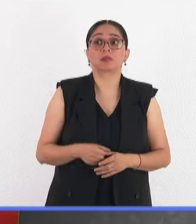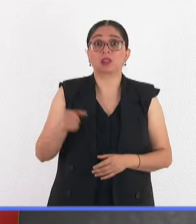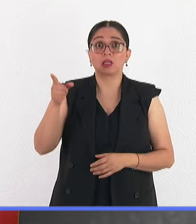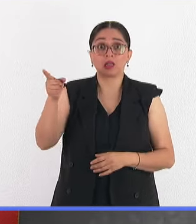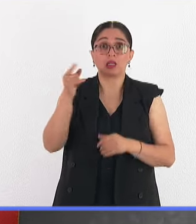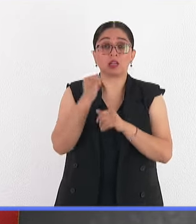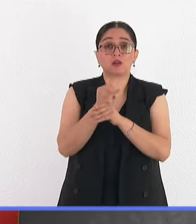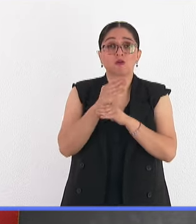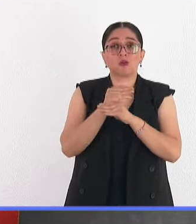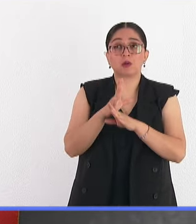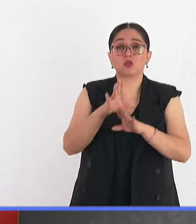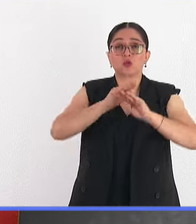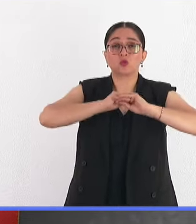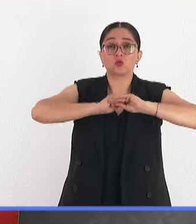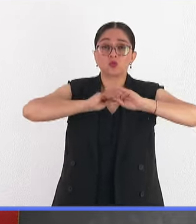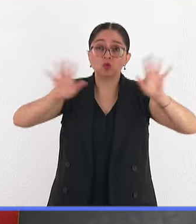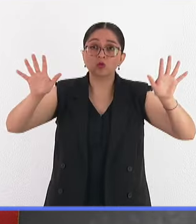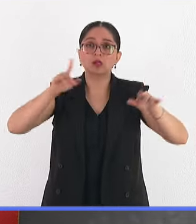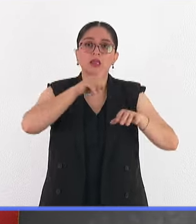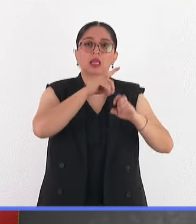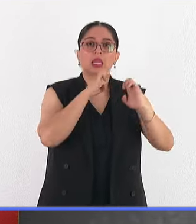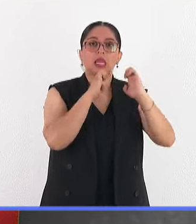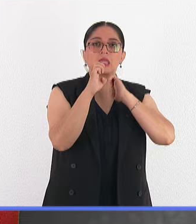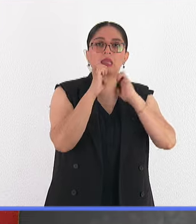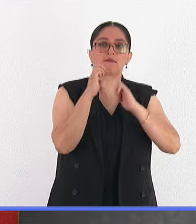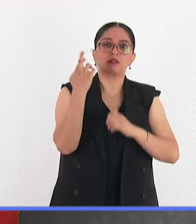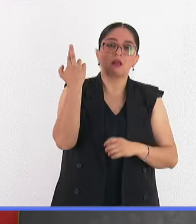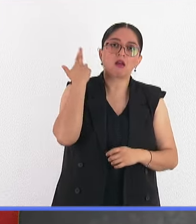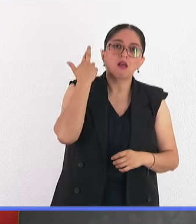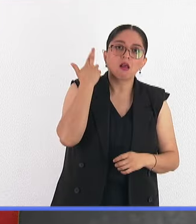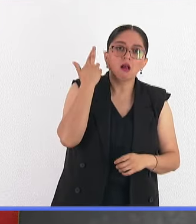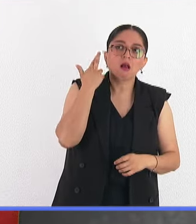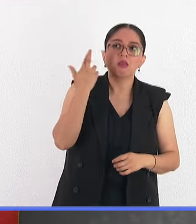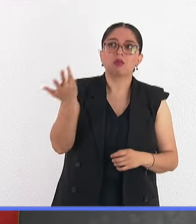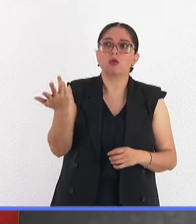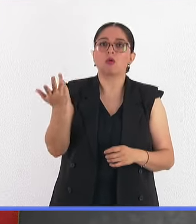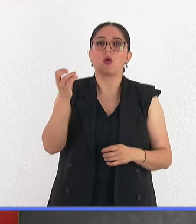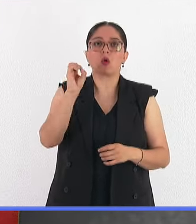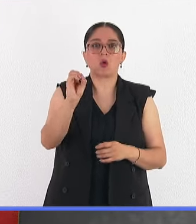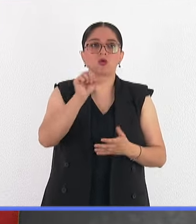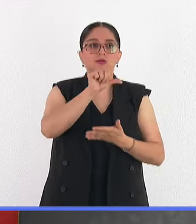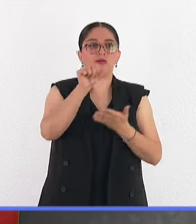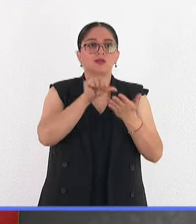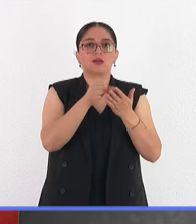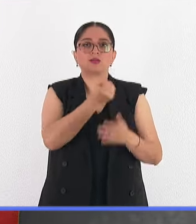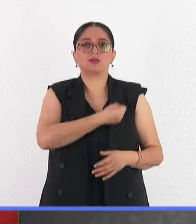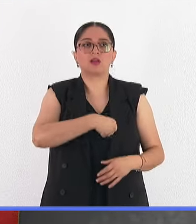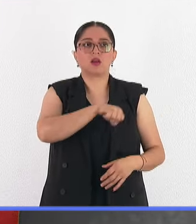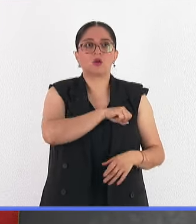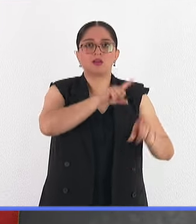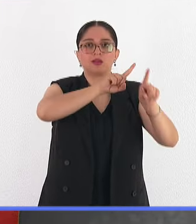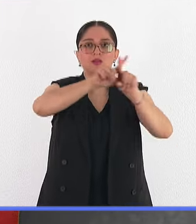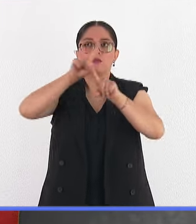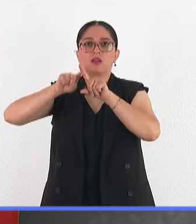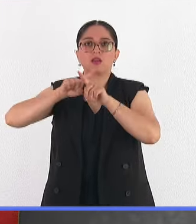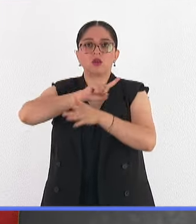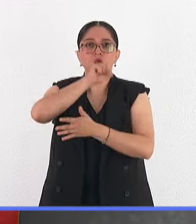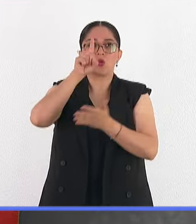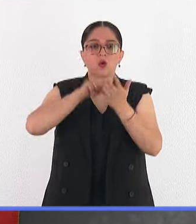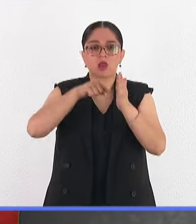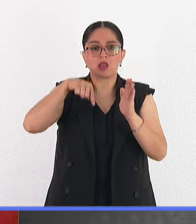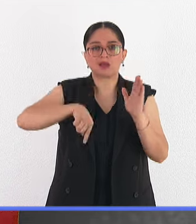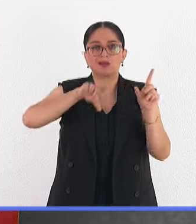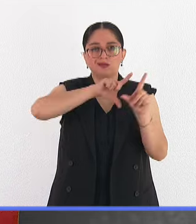programa, como entrevistas en radio, como en los centros de salud de las diferentes regiones del país,